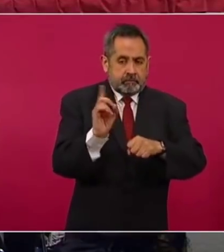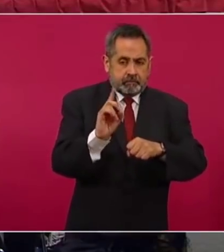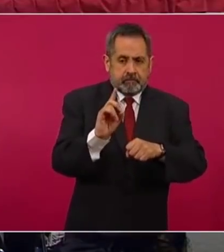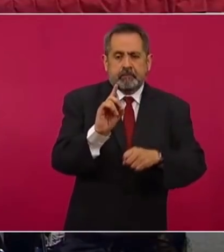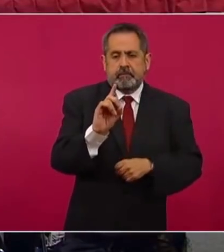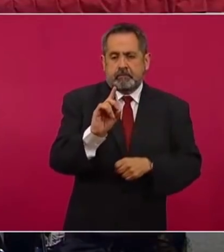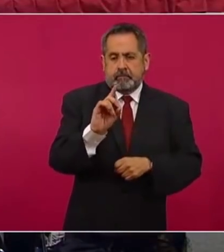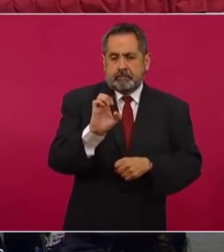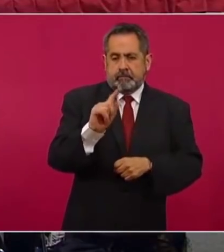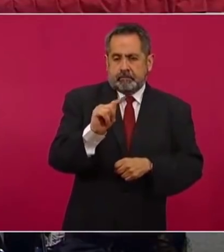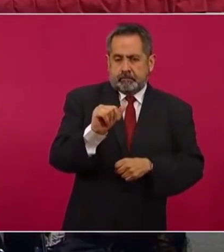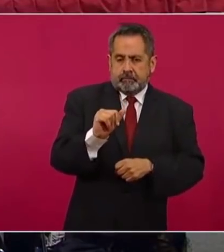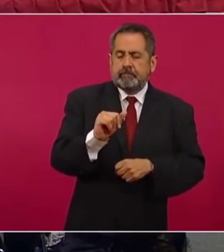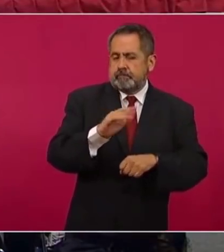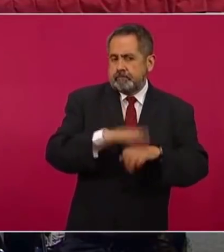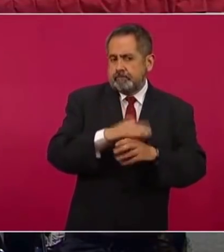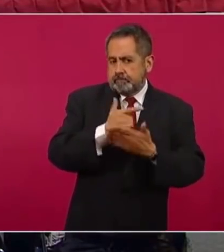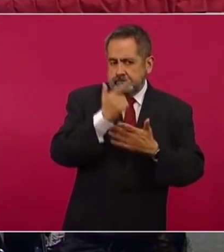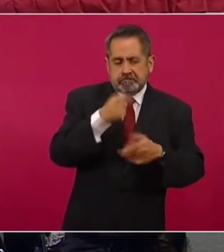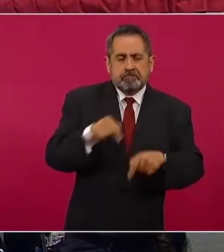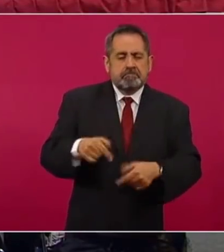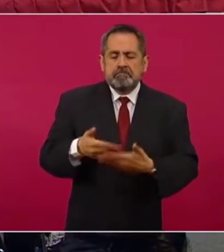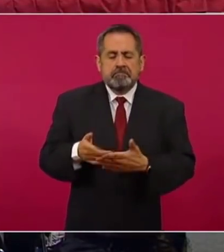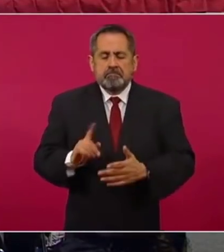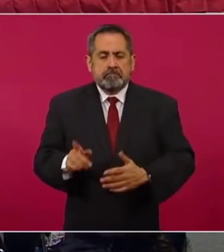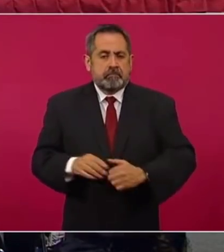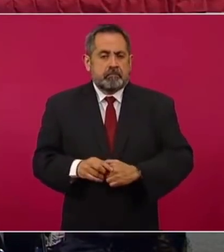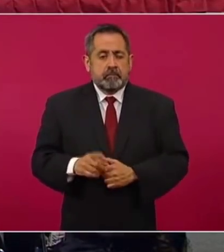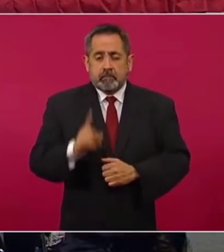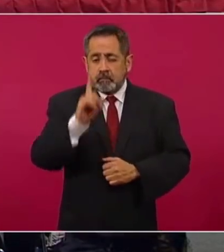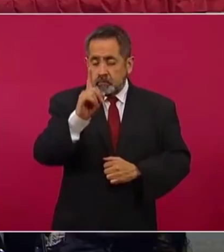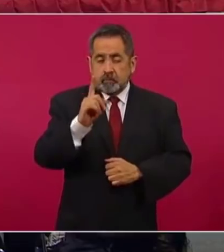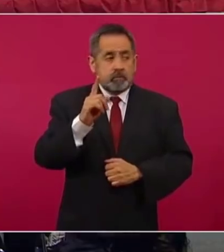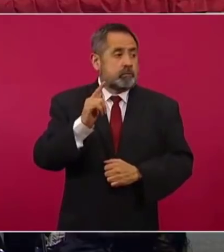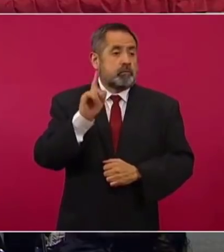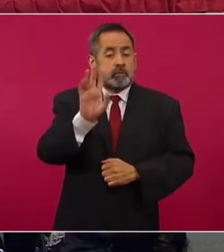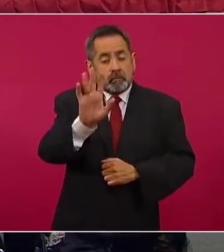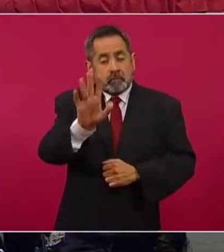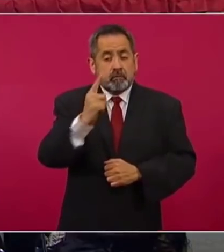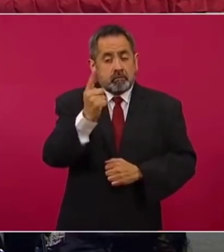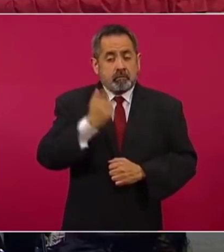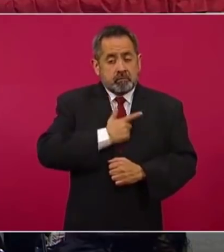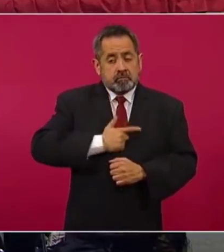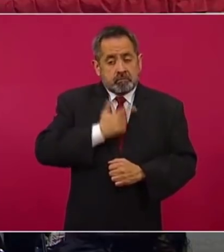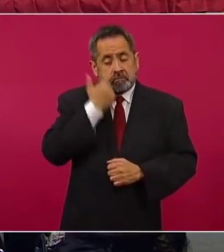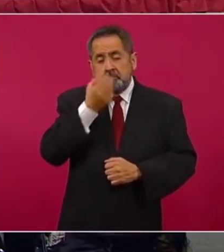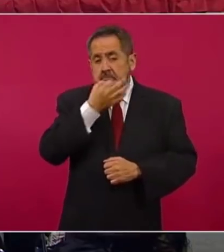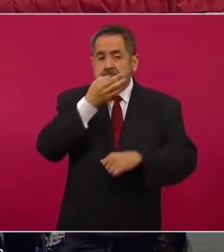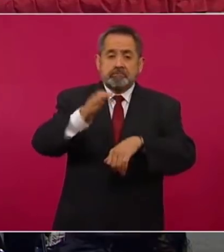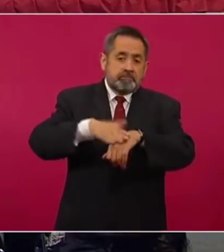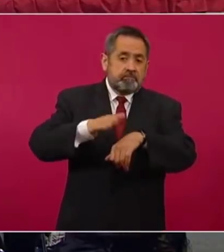que me gustó, que quiero aprovechar para transmitir.